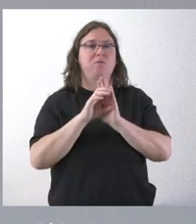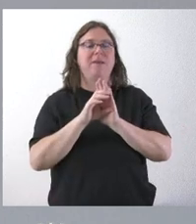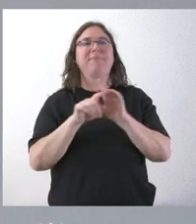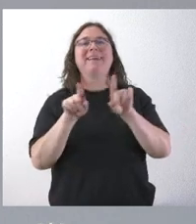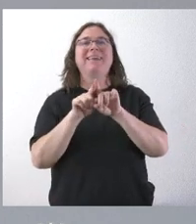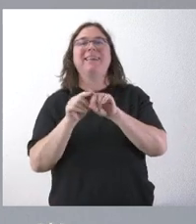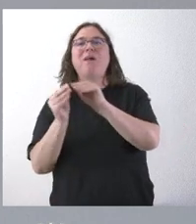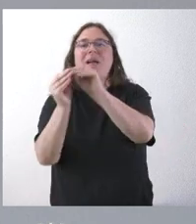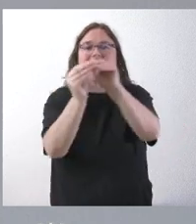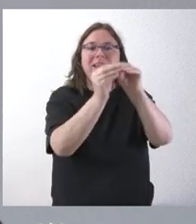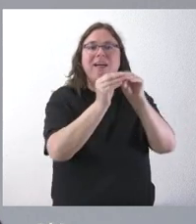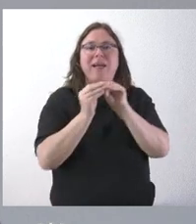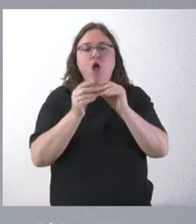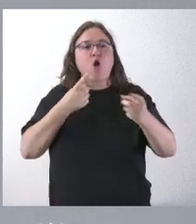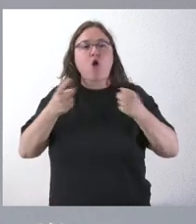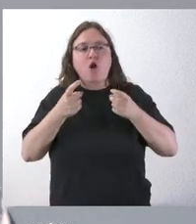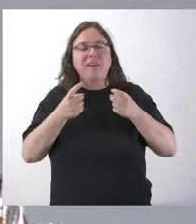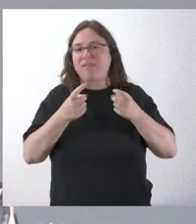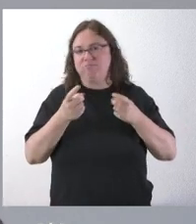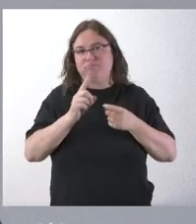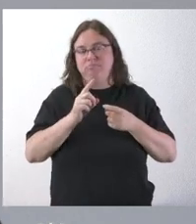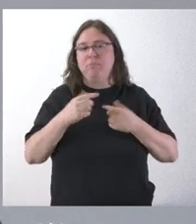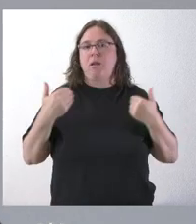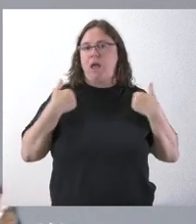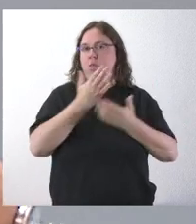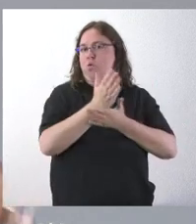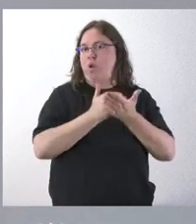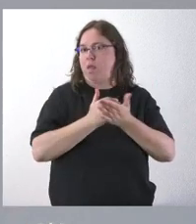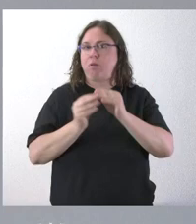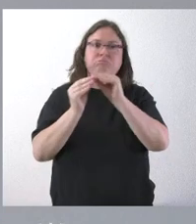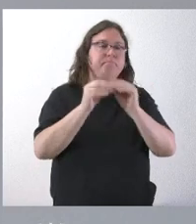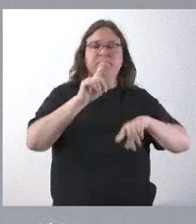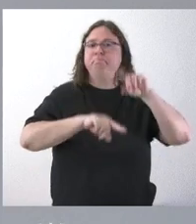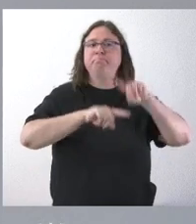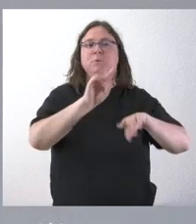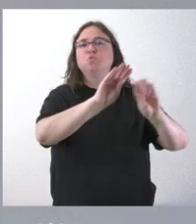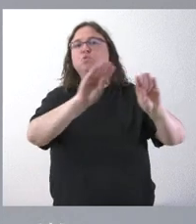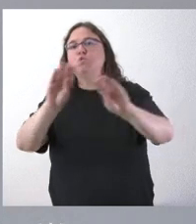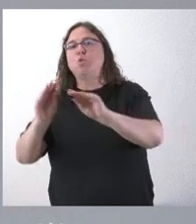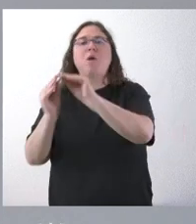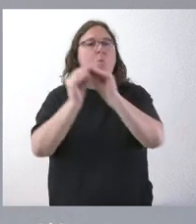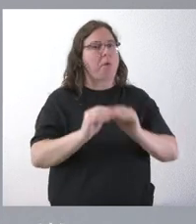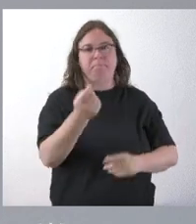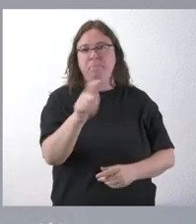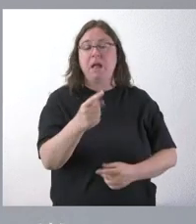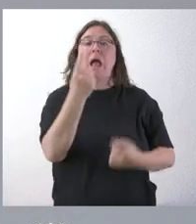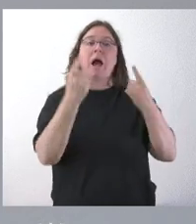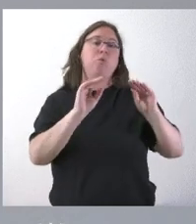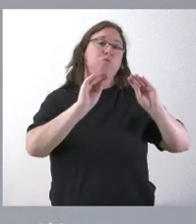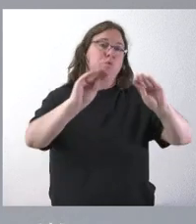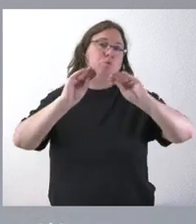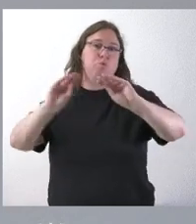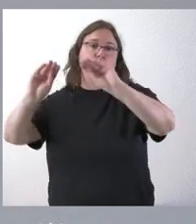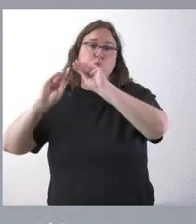dentro del derecho autoorganizatorio autonómico a que esto esté unificado. Cada uno alegará esos